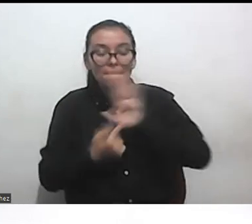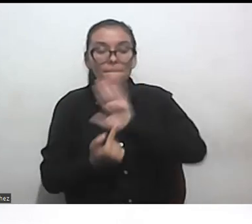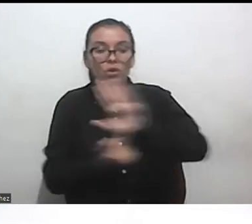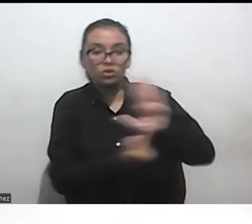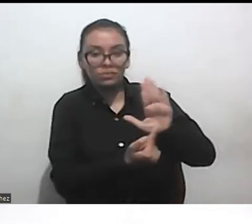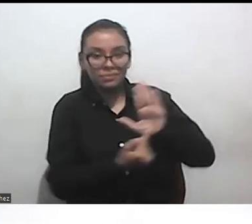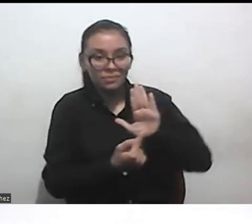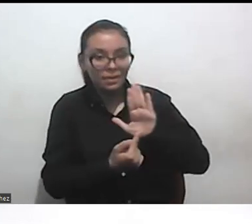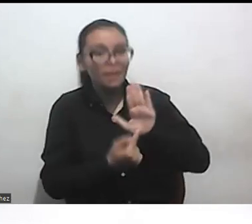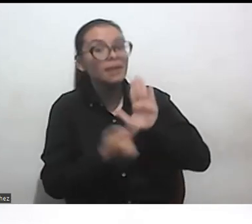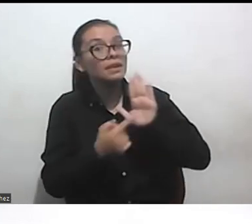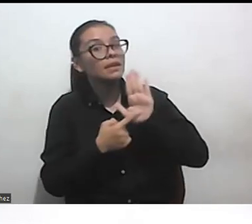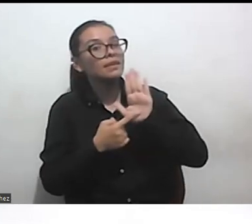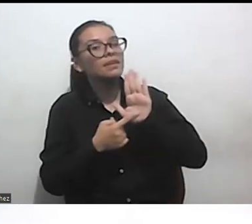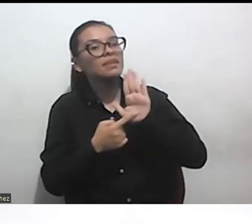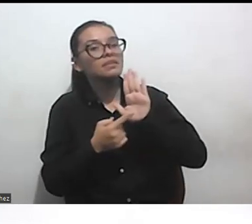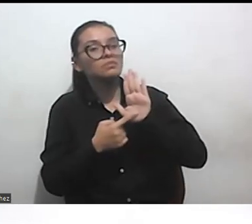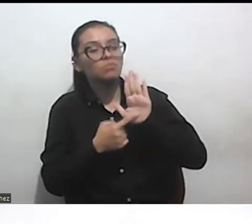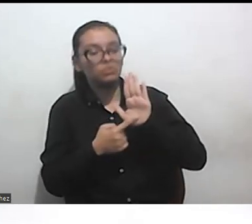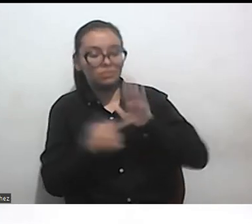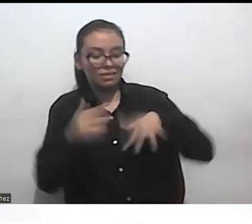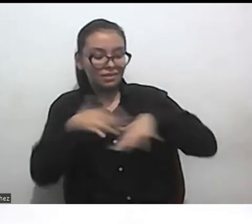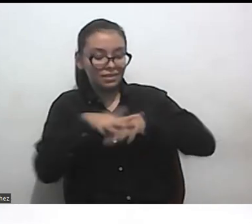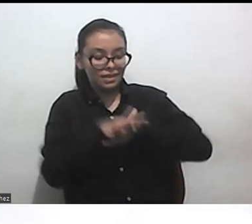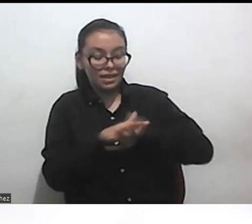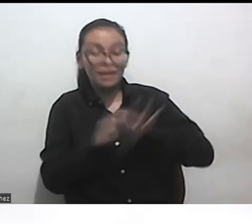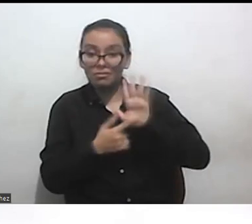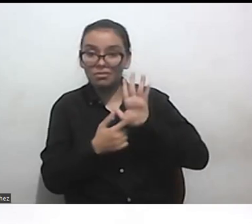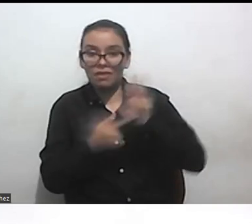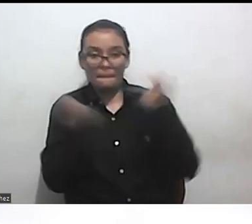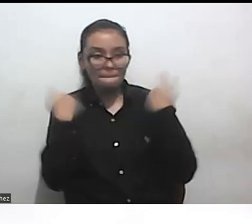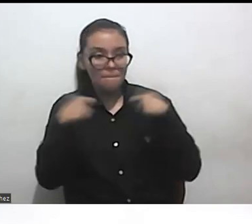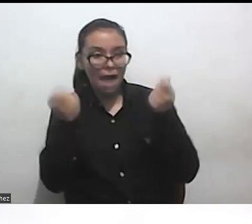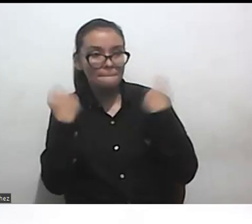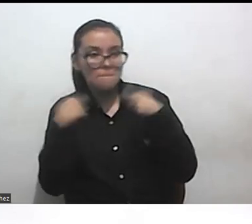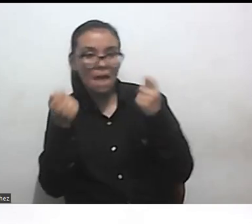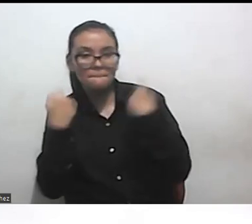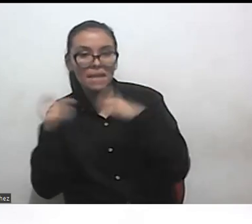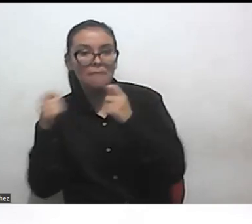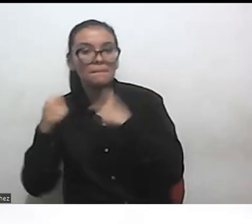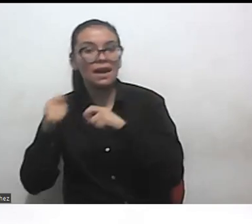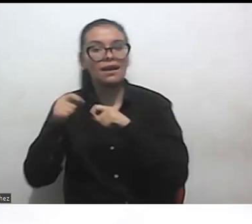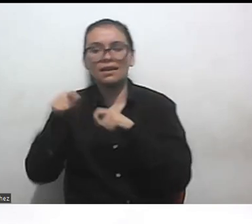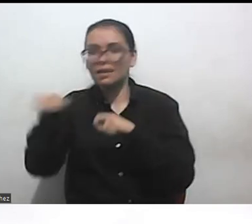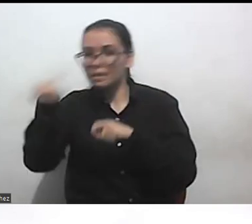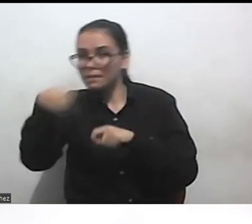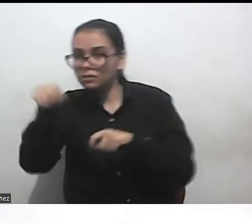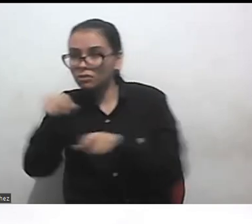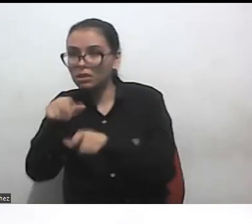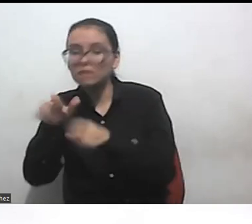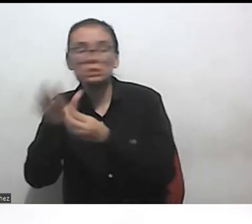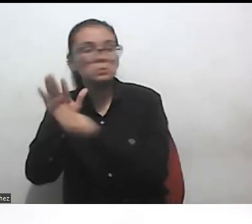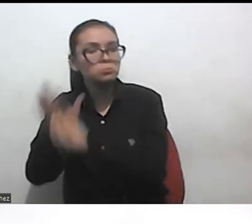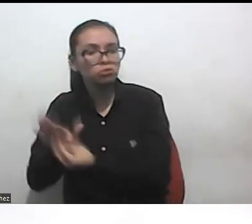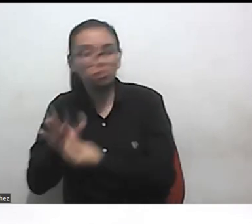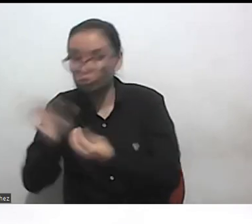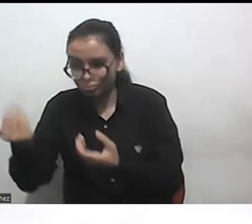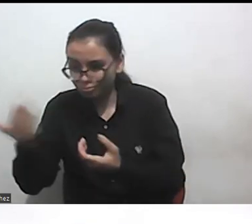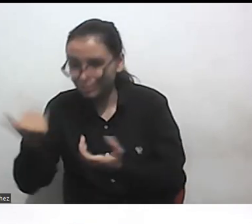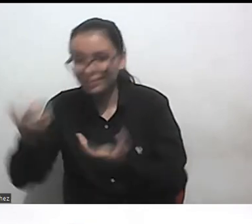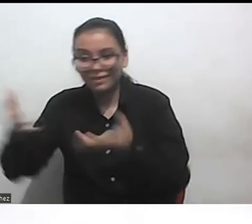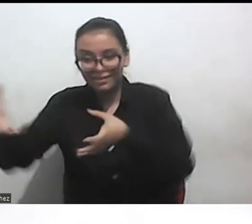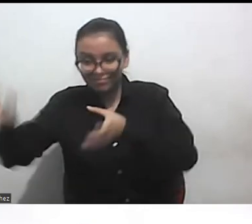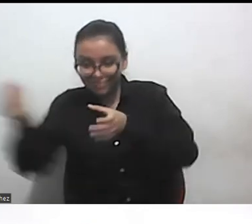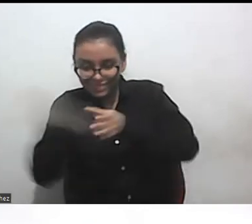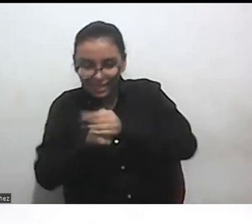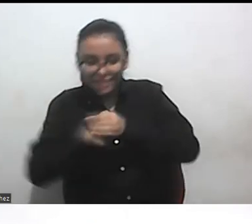generar voy a leer a generar un ejército de otros excluidos para promover su inclusión y lo que ella